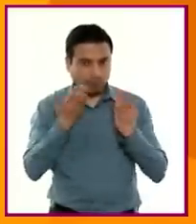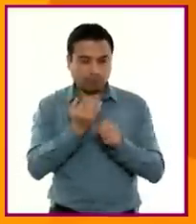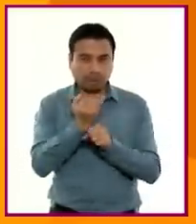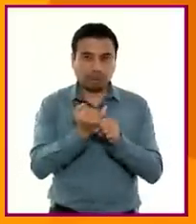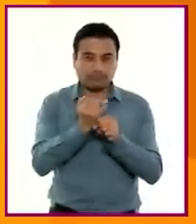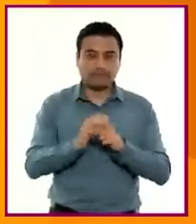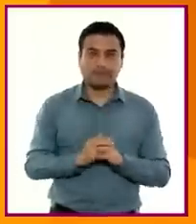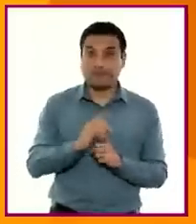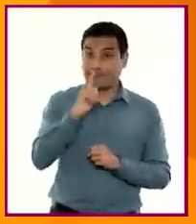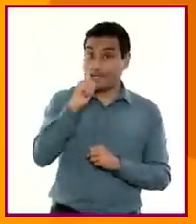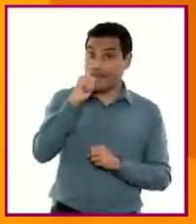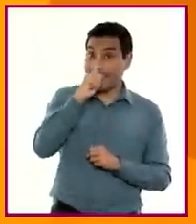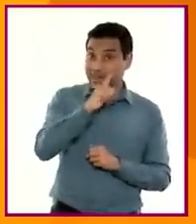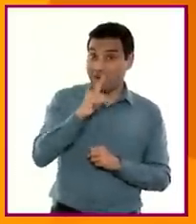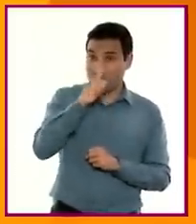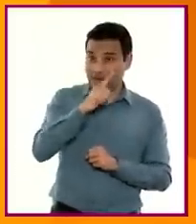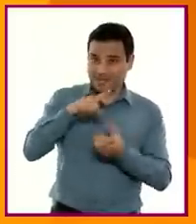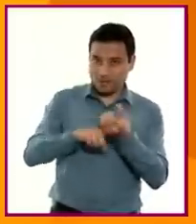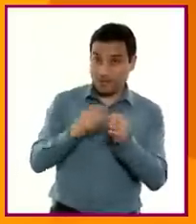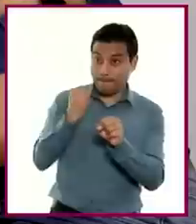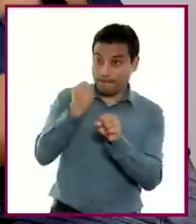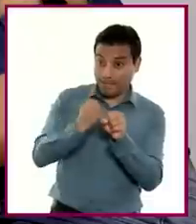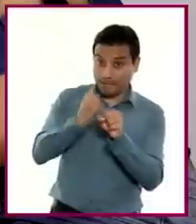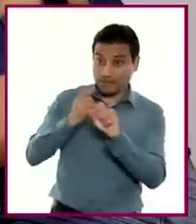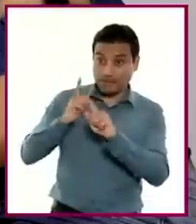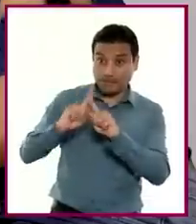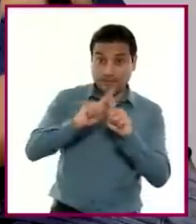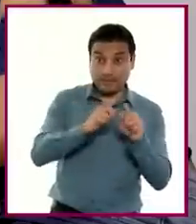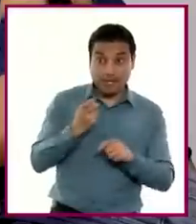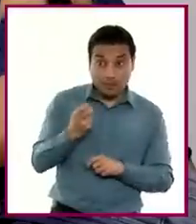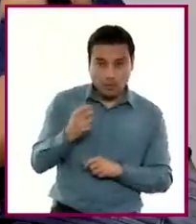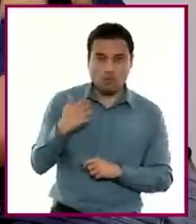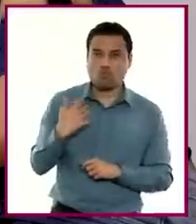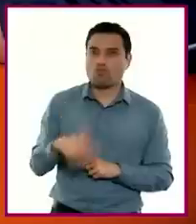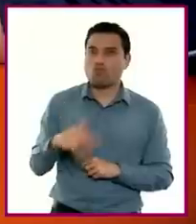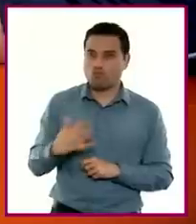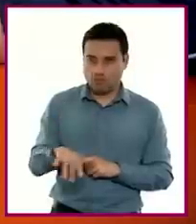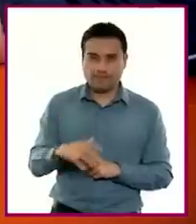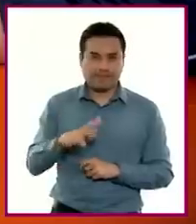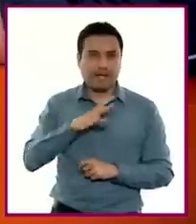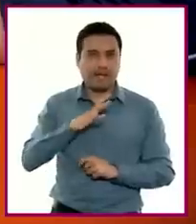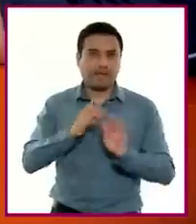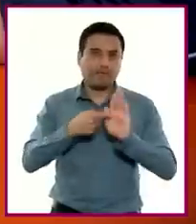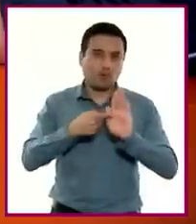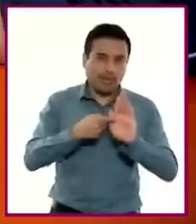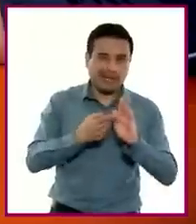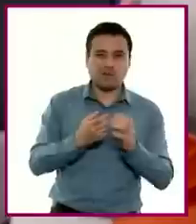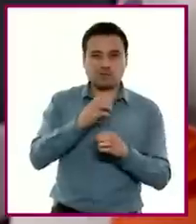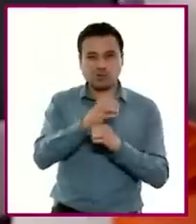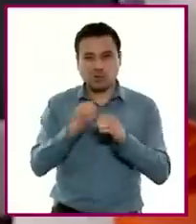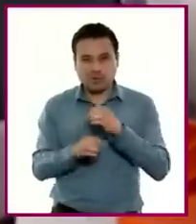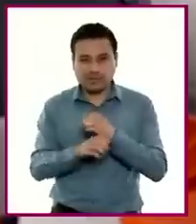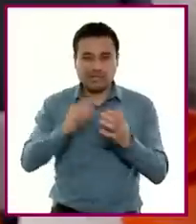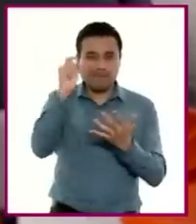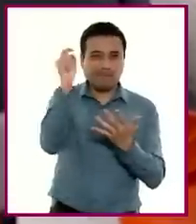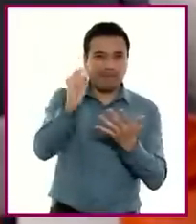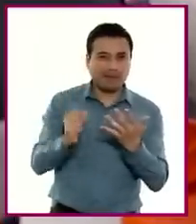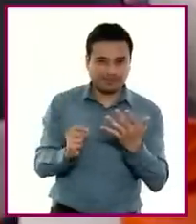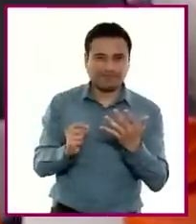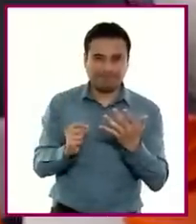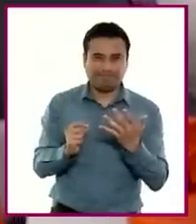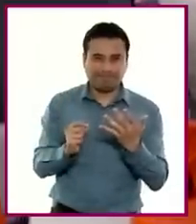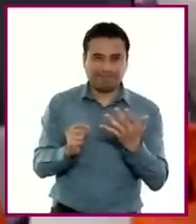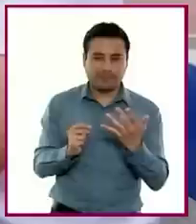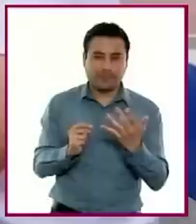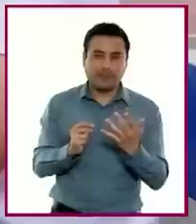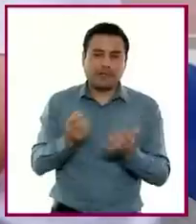lenguajes constituyen un saber colectivo y dinámico que va estableciendo modelos, recursos y elementos según las circunstancias